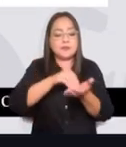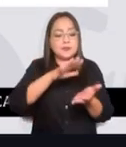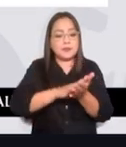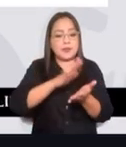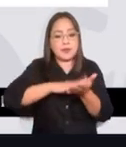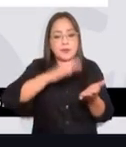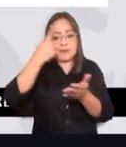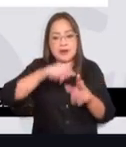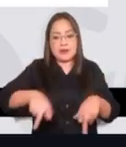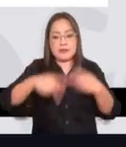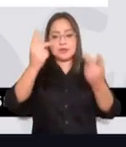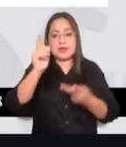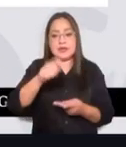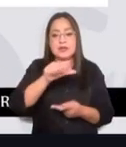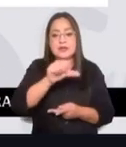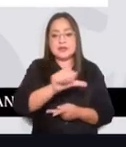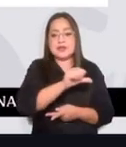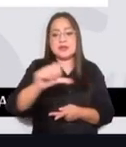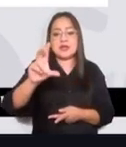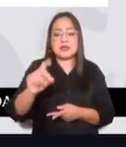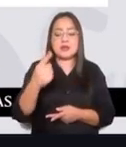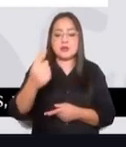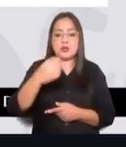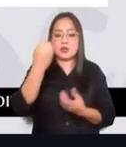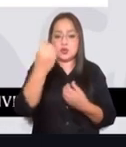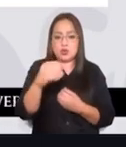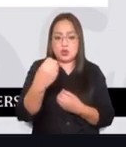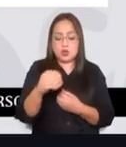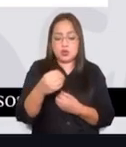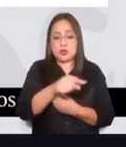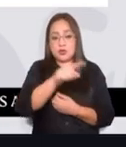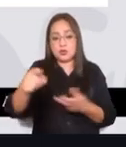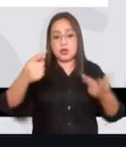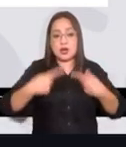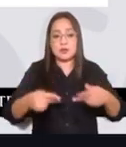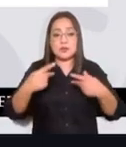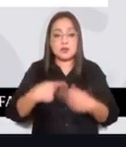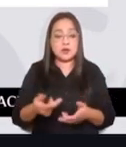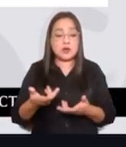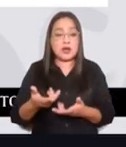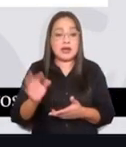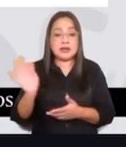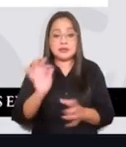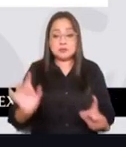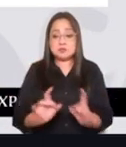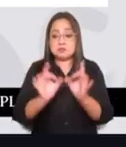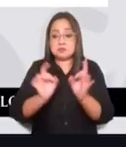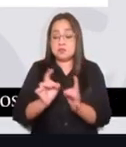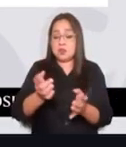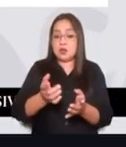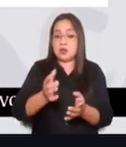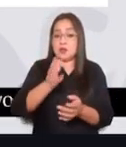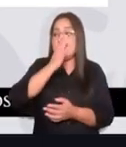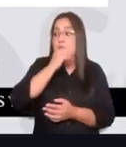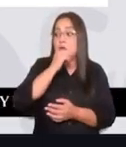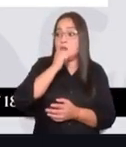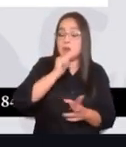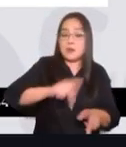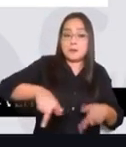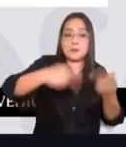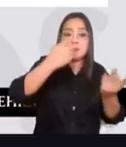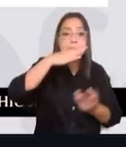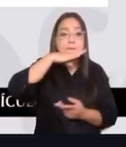es del 16 al 31 de octubre. Los productores que, por alguna u otra razón, no pudieron comercializar su